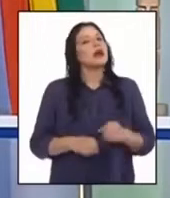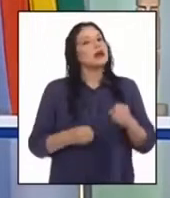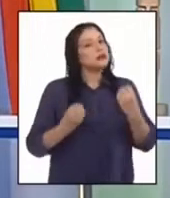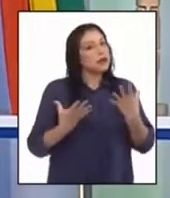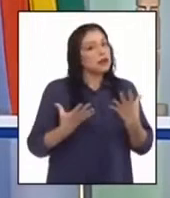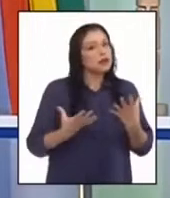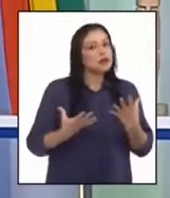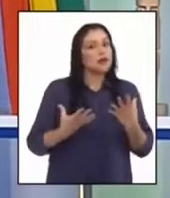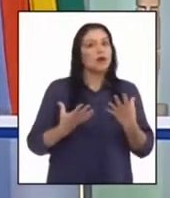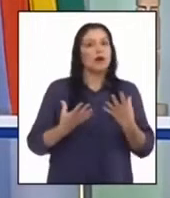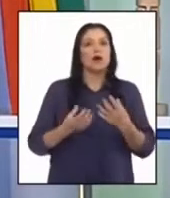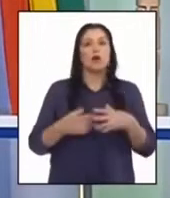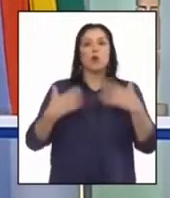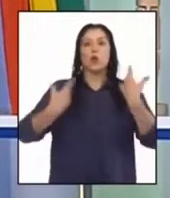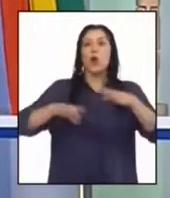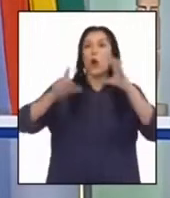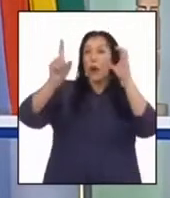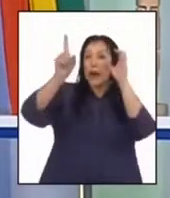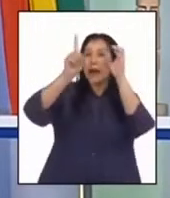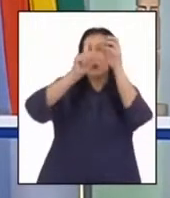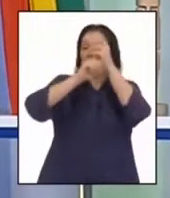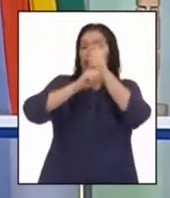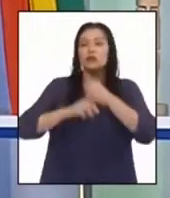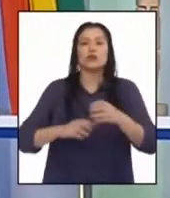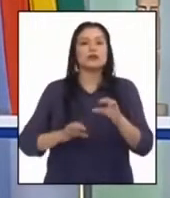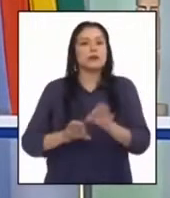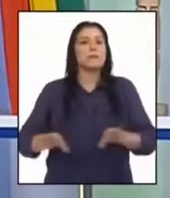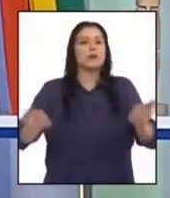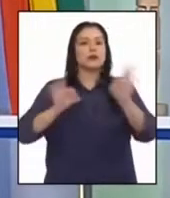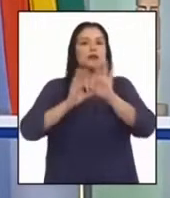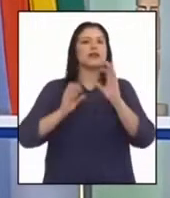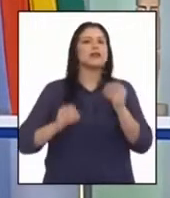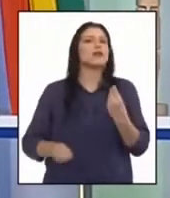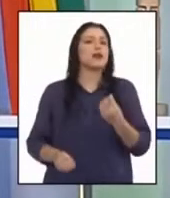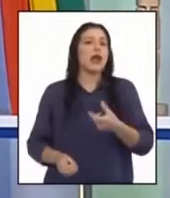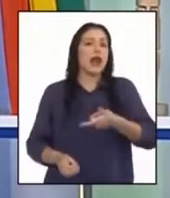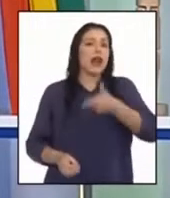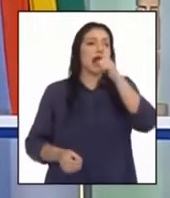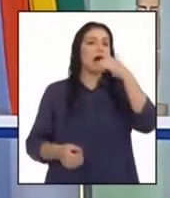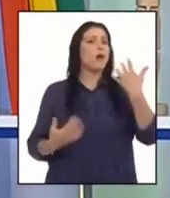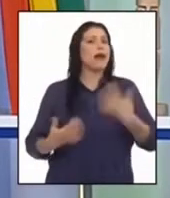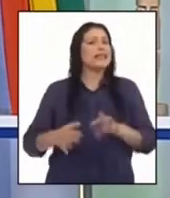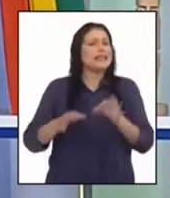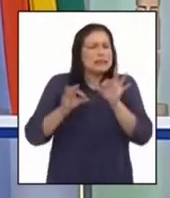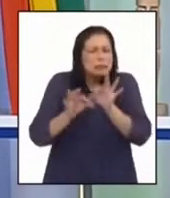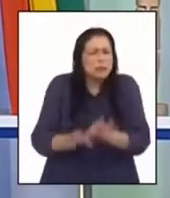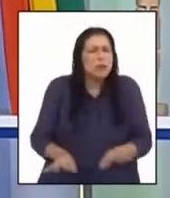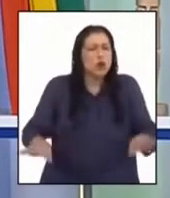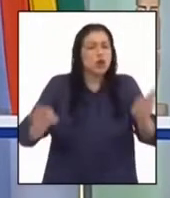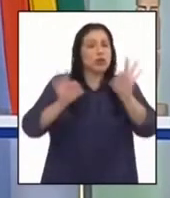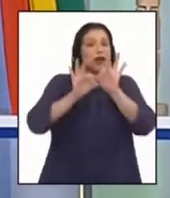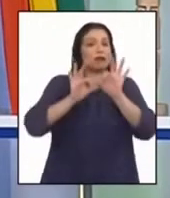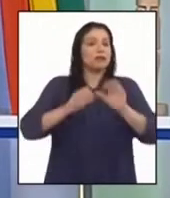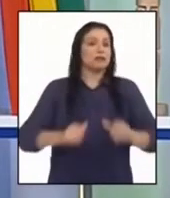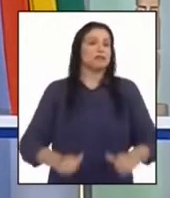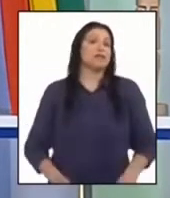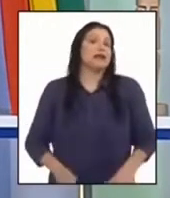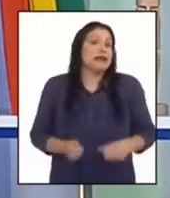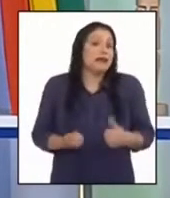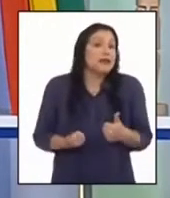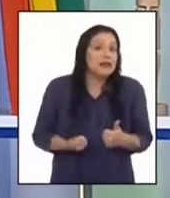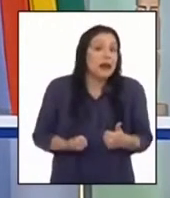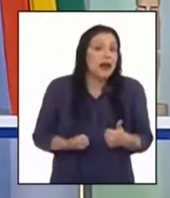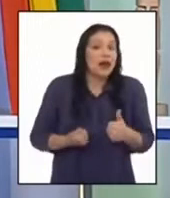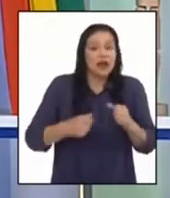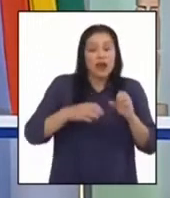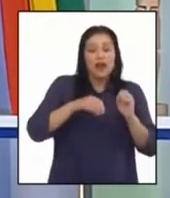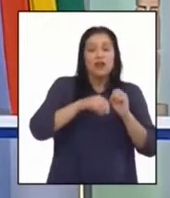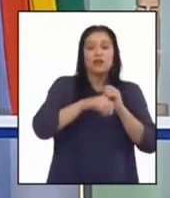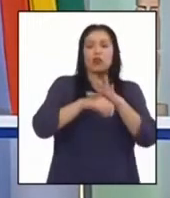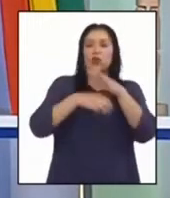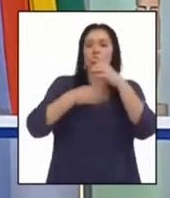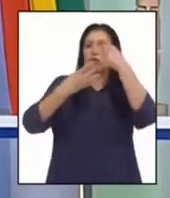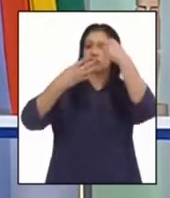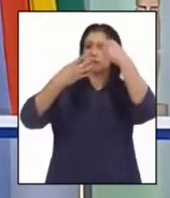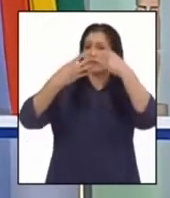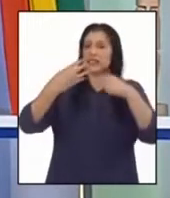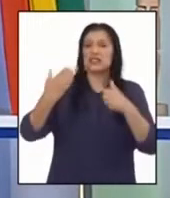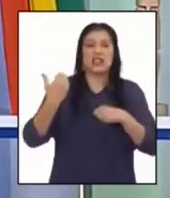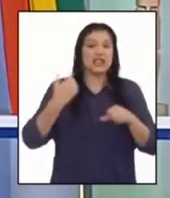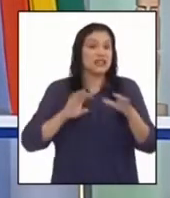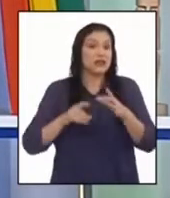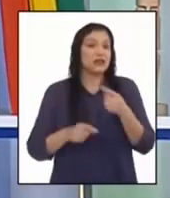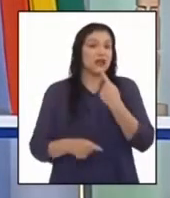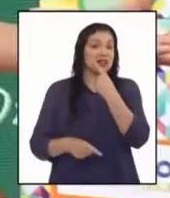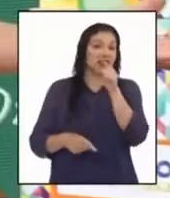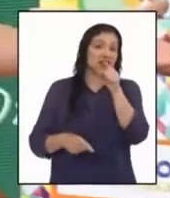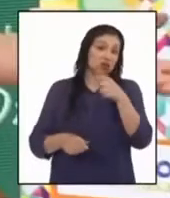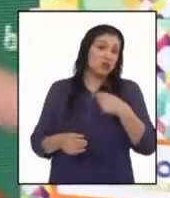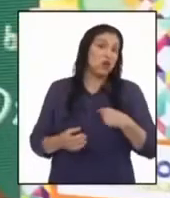Cumplir el reto va a ser muy importante porque el agua es un recurso natural indispensable para la vida e influye en muchas de las actividades